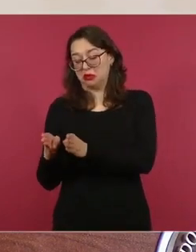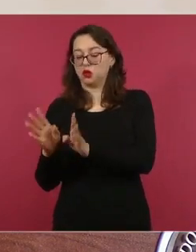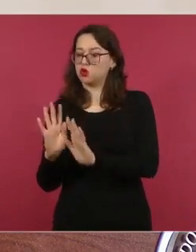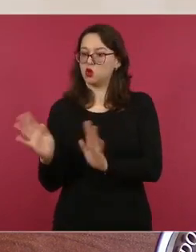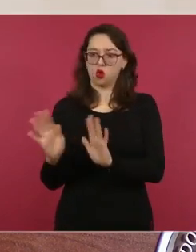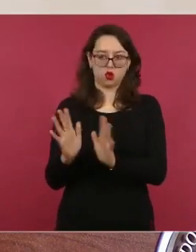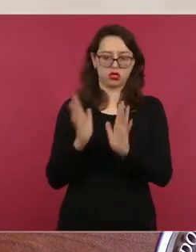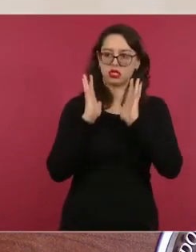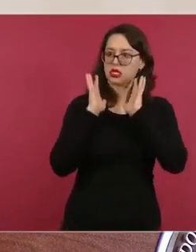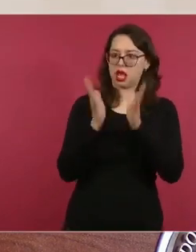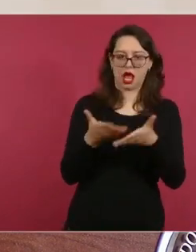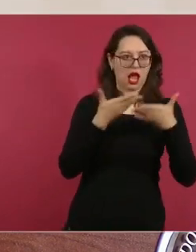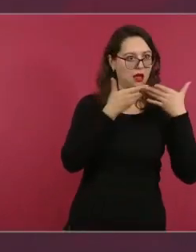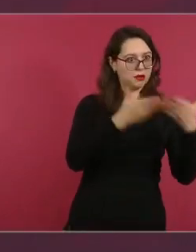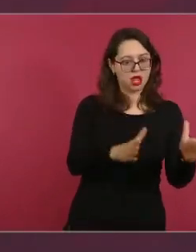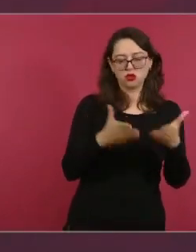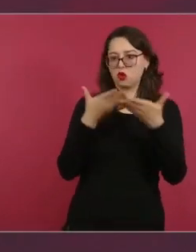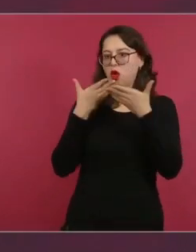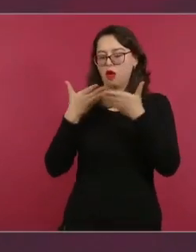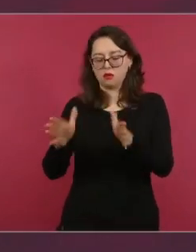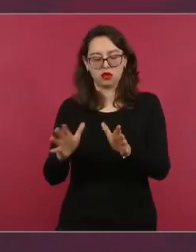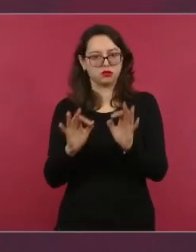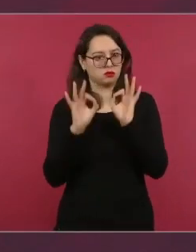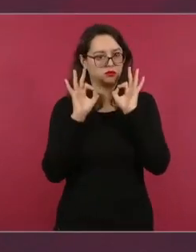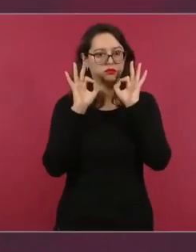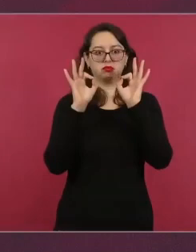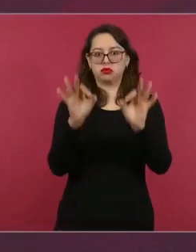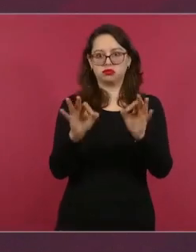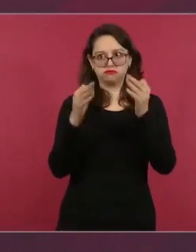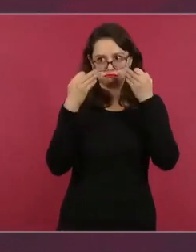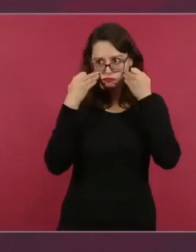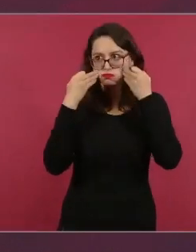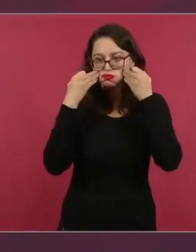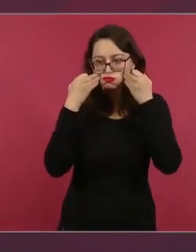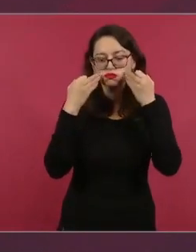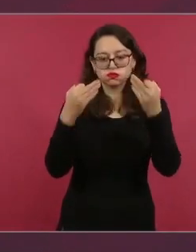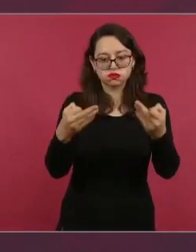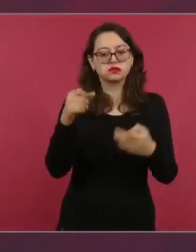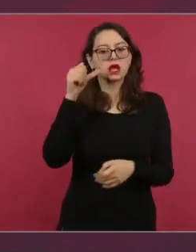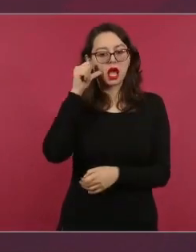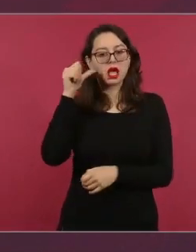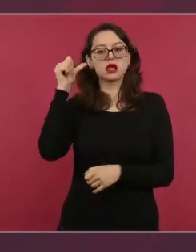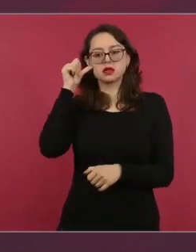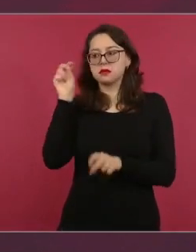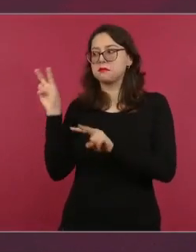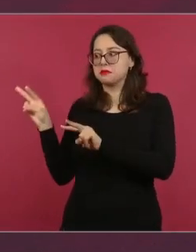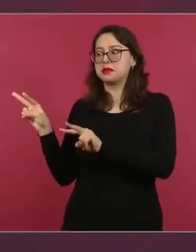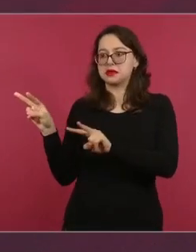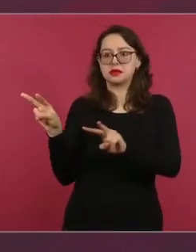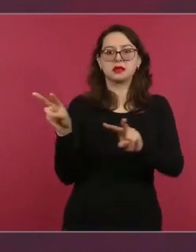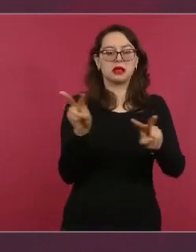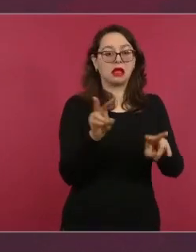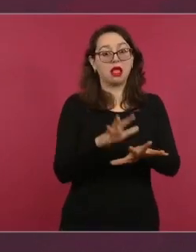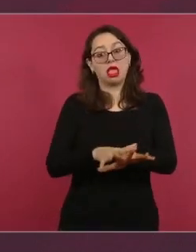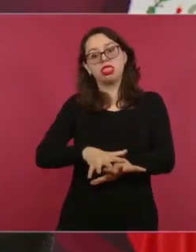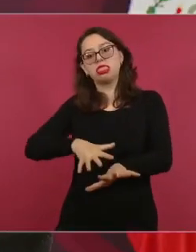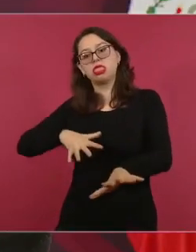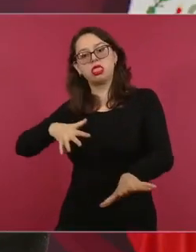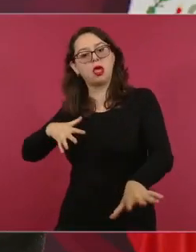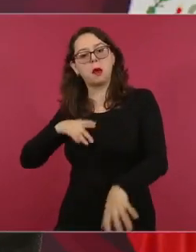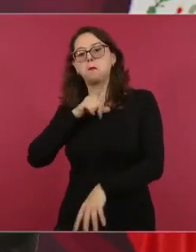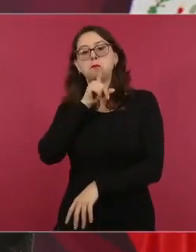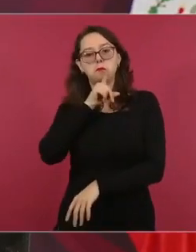ayer que fuimos, constatamos de que es menos el tráfico